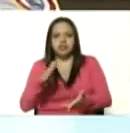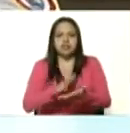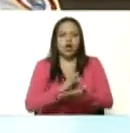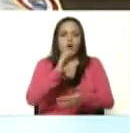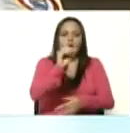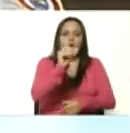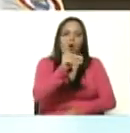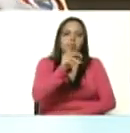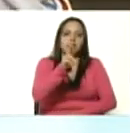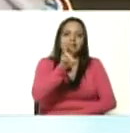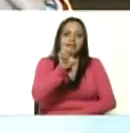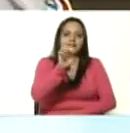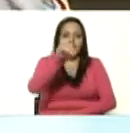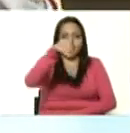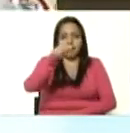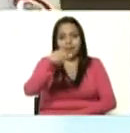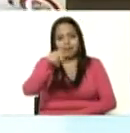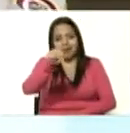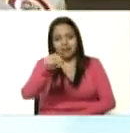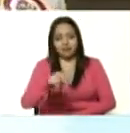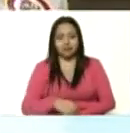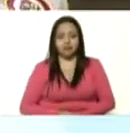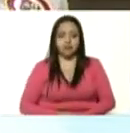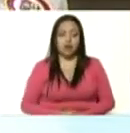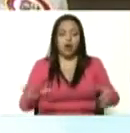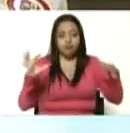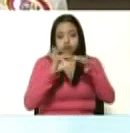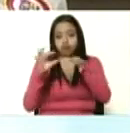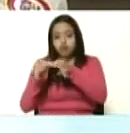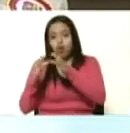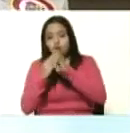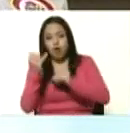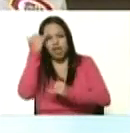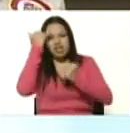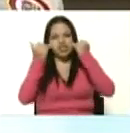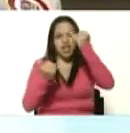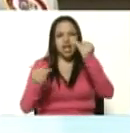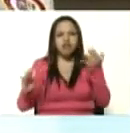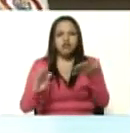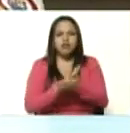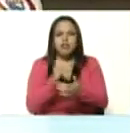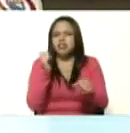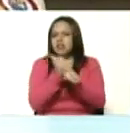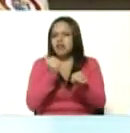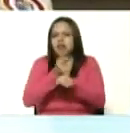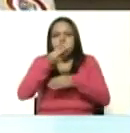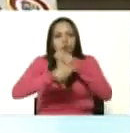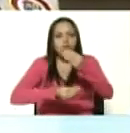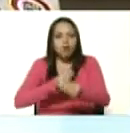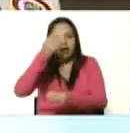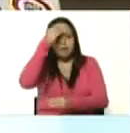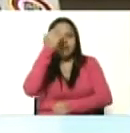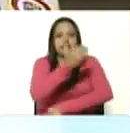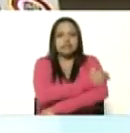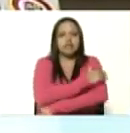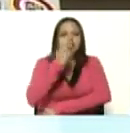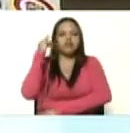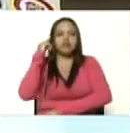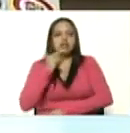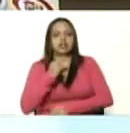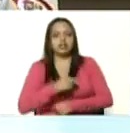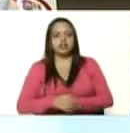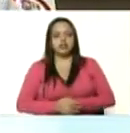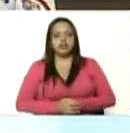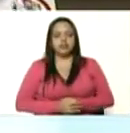complementando un poco todas las ideas que se han dicho hasta ahora y todo lo que hemos visto hasta ahora de todo el papel que ha desempeñado la milicia bolivariana mi